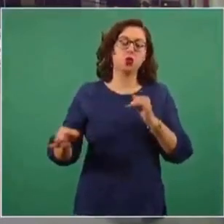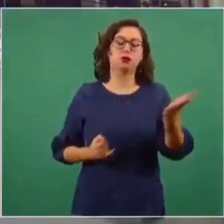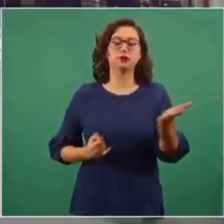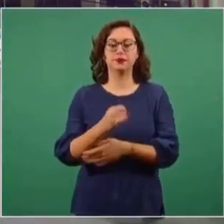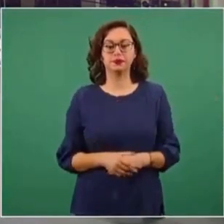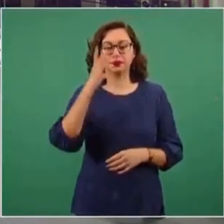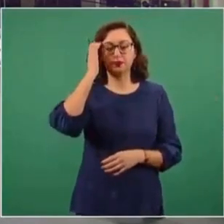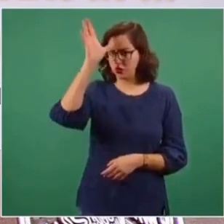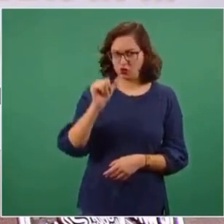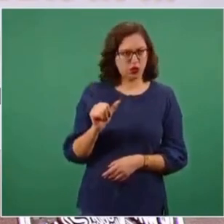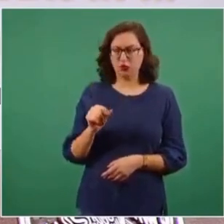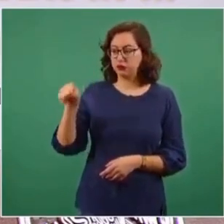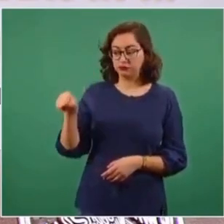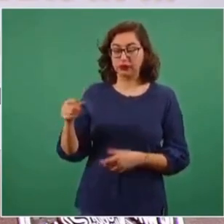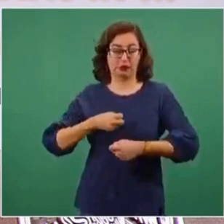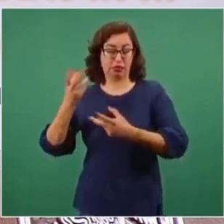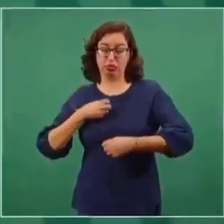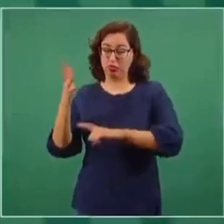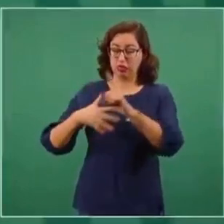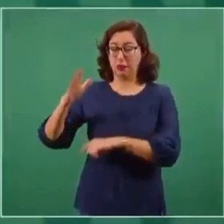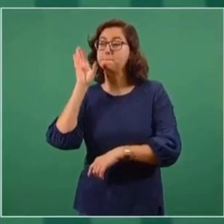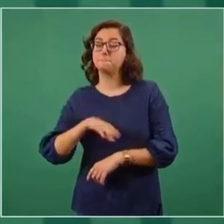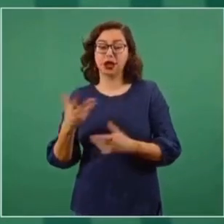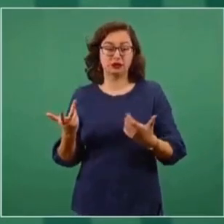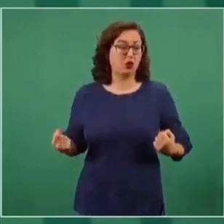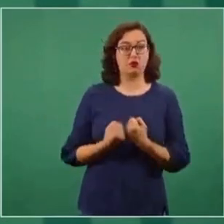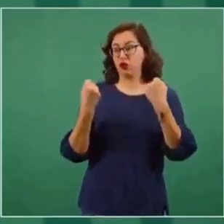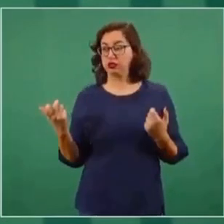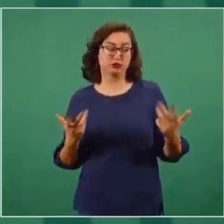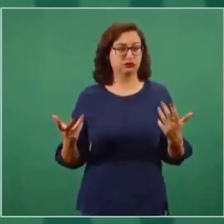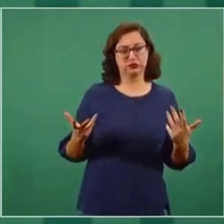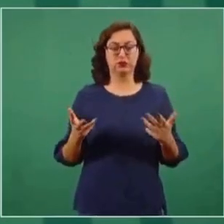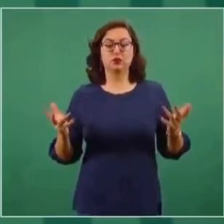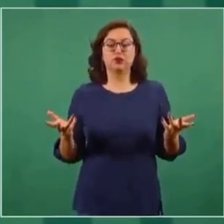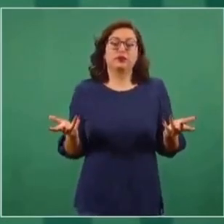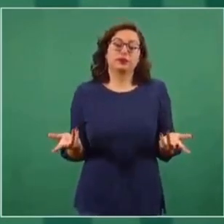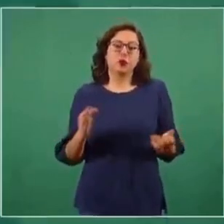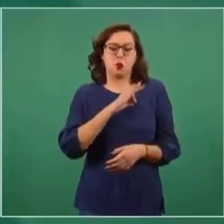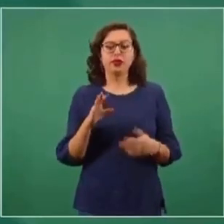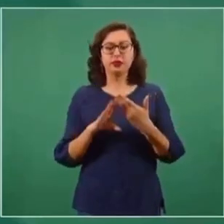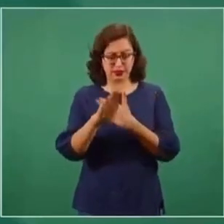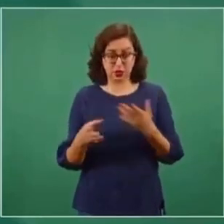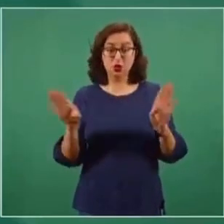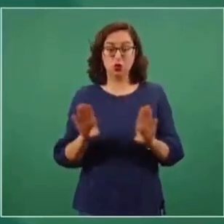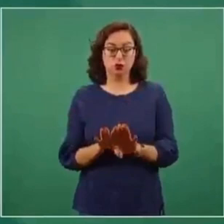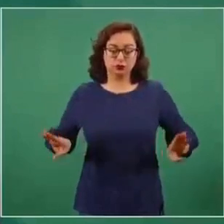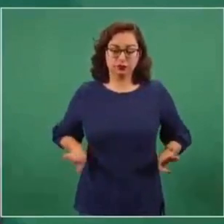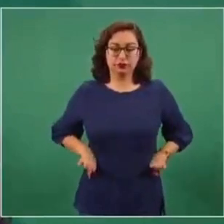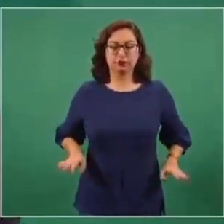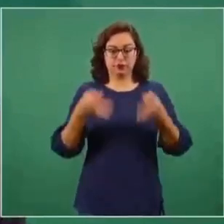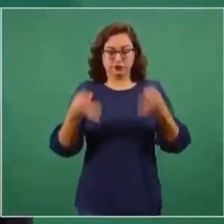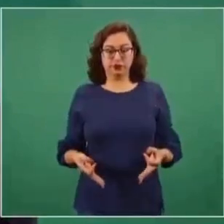expresiones de que el INE debe desaparecer? Para que no se dé ese ambiente de confrontación, lo mejor es actuar con rectitud, con integridad,